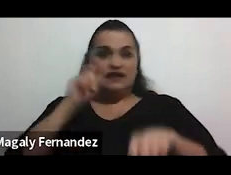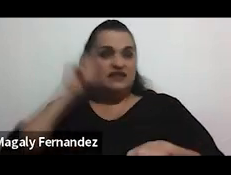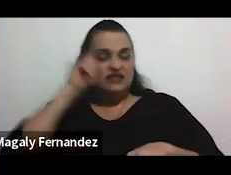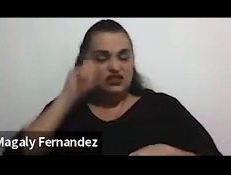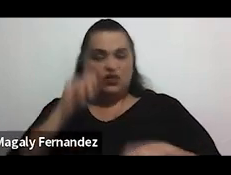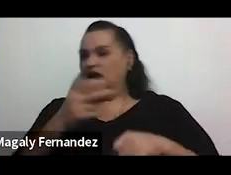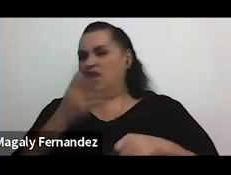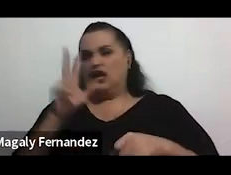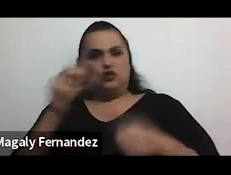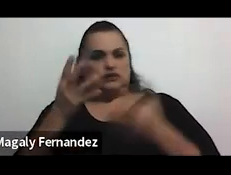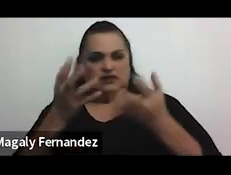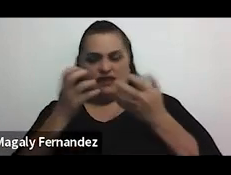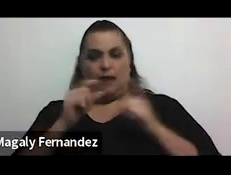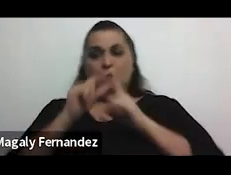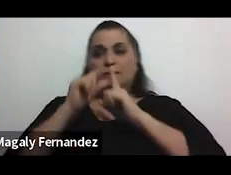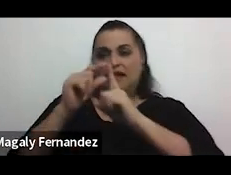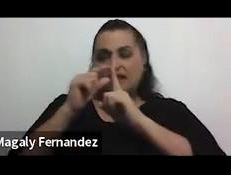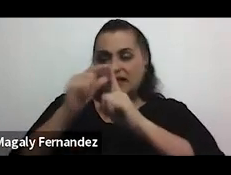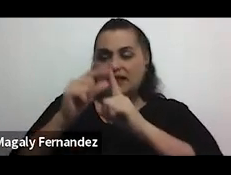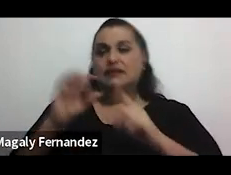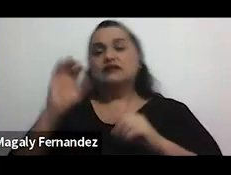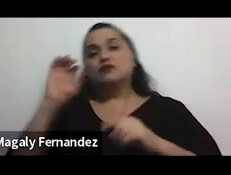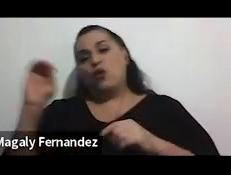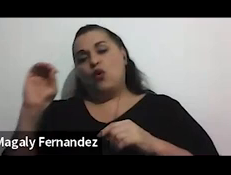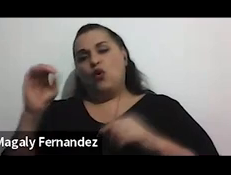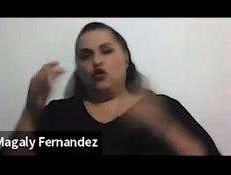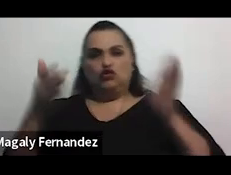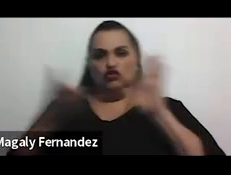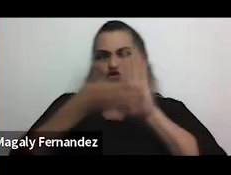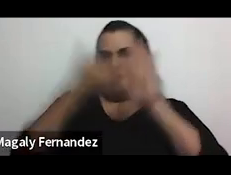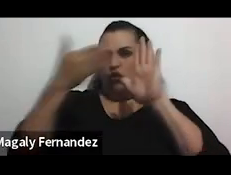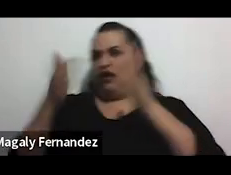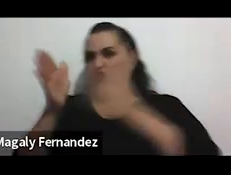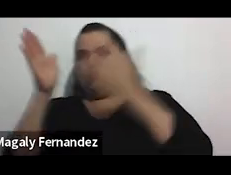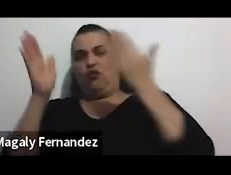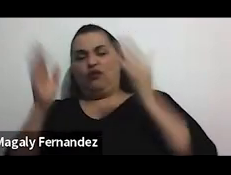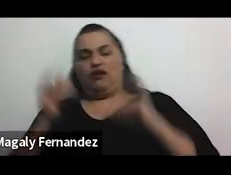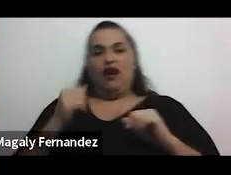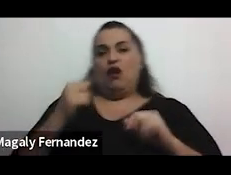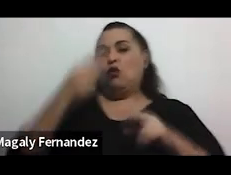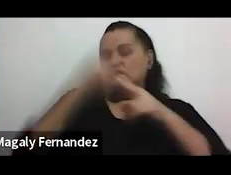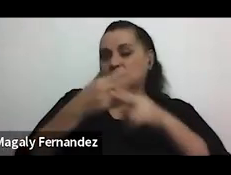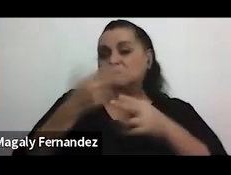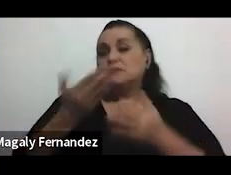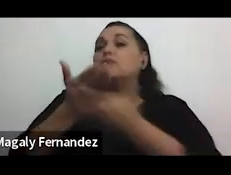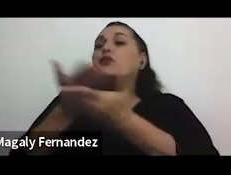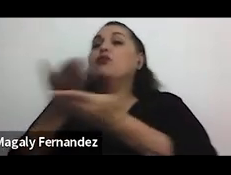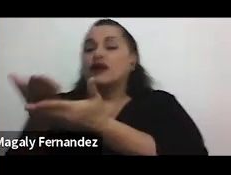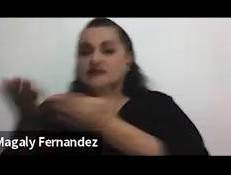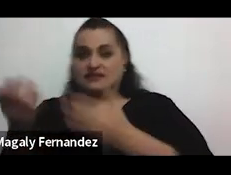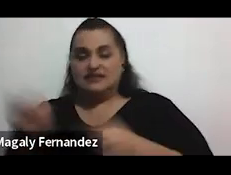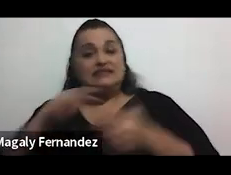palabras llámese tocamientos llámese cierto tipo de propuestas que ya